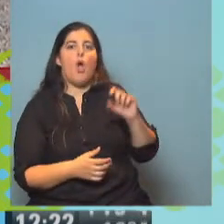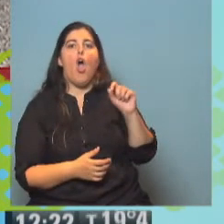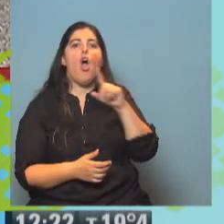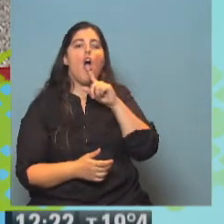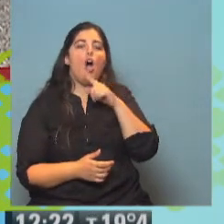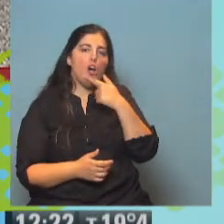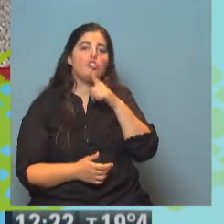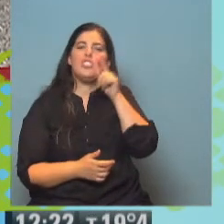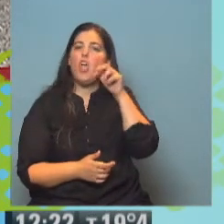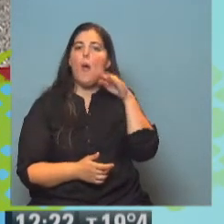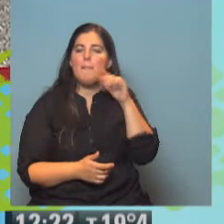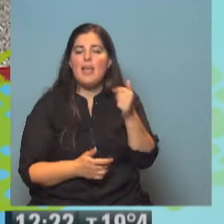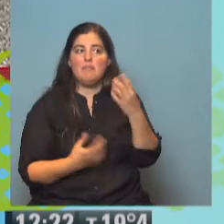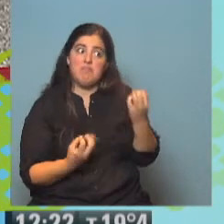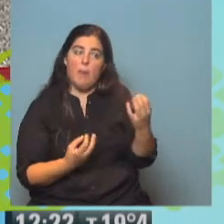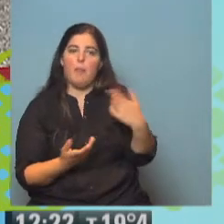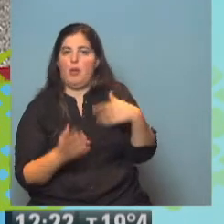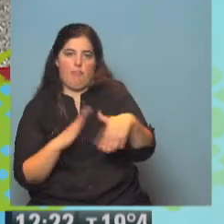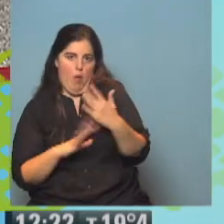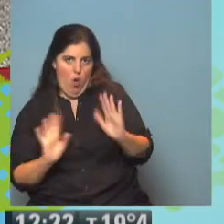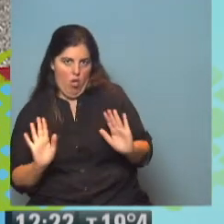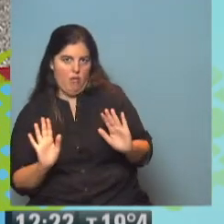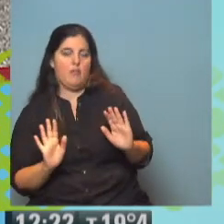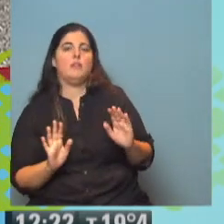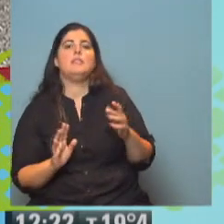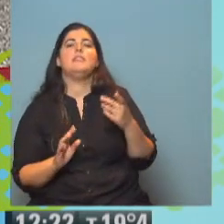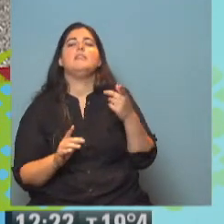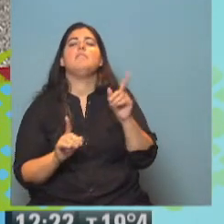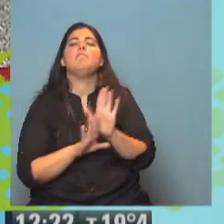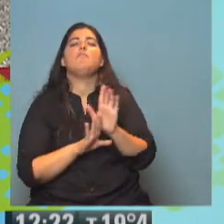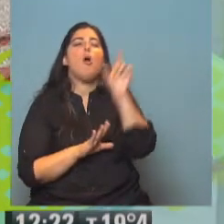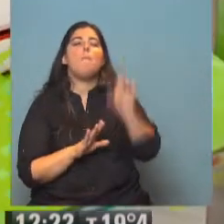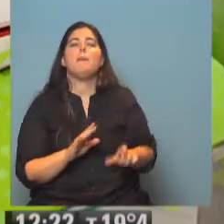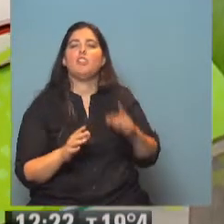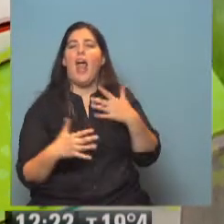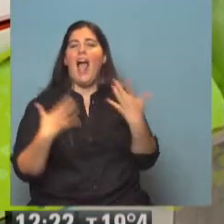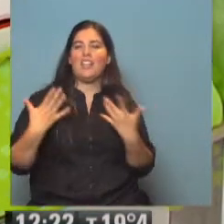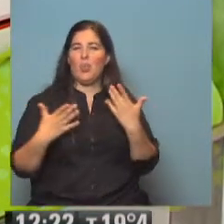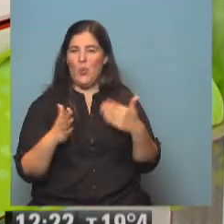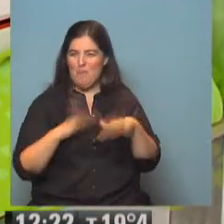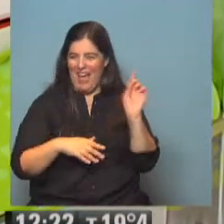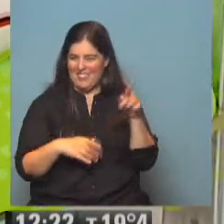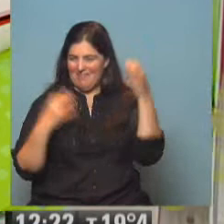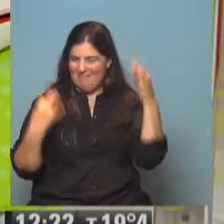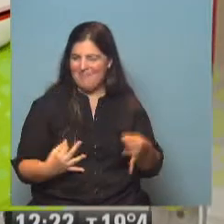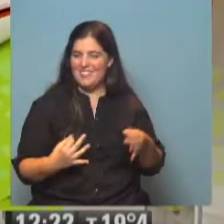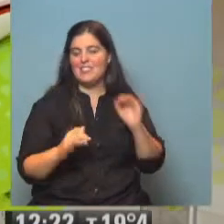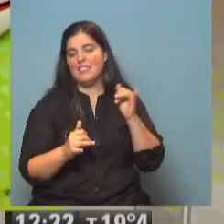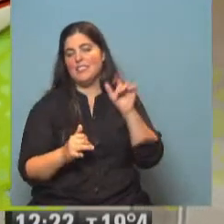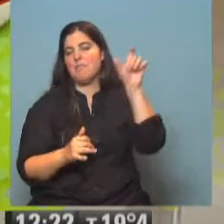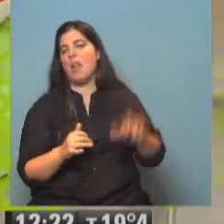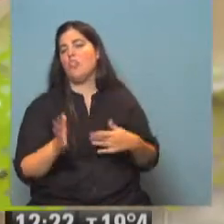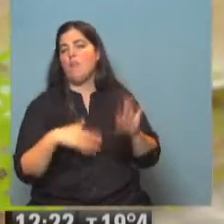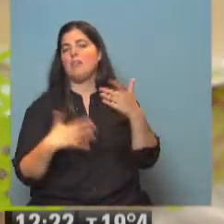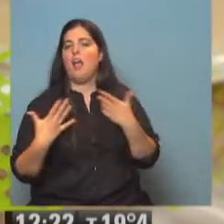está todo bien, pero me voy. Pero a ver, lo que vos querés decir es que es más la actitud del paciente que de la sociedad. Sí, sí, la actitud del paciente